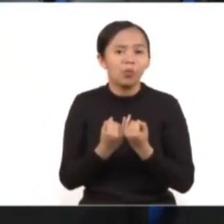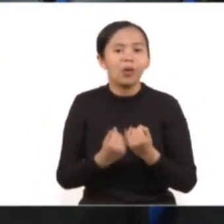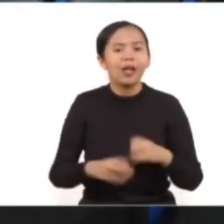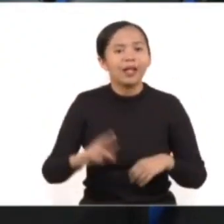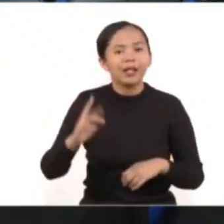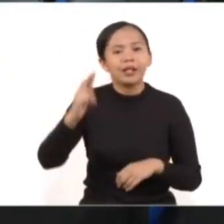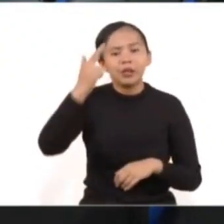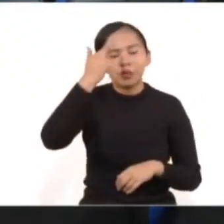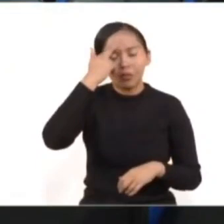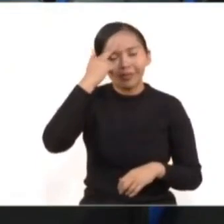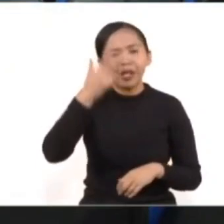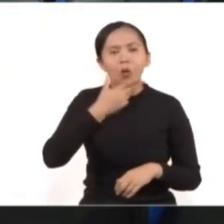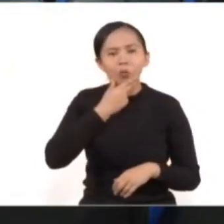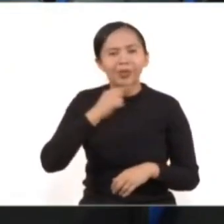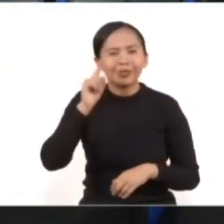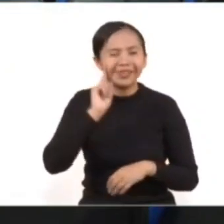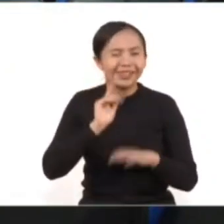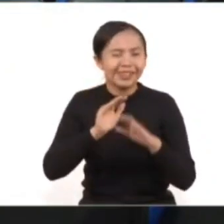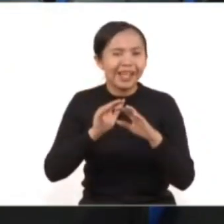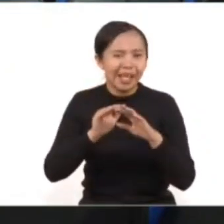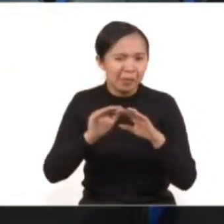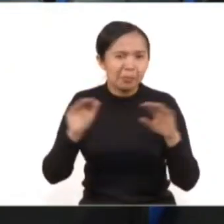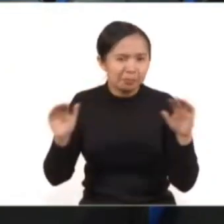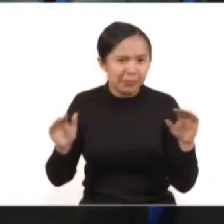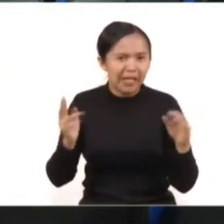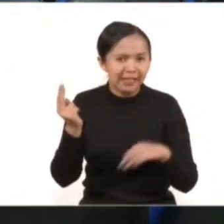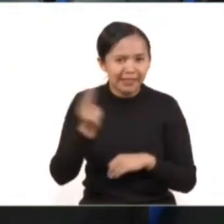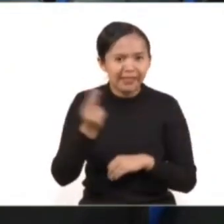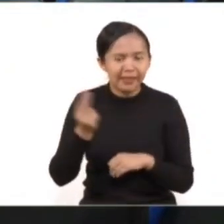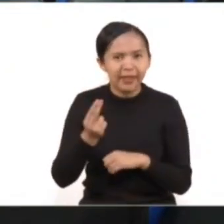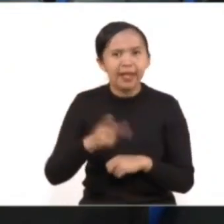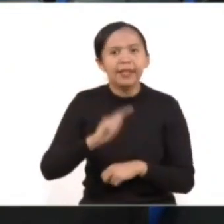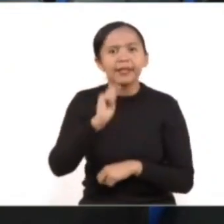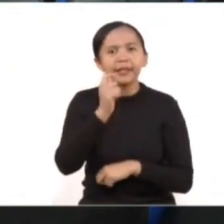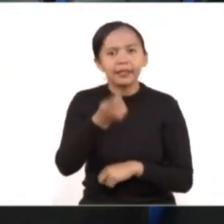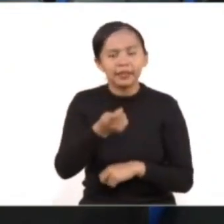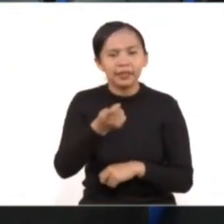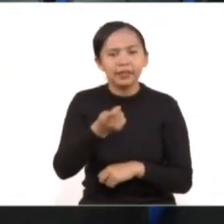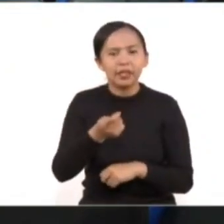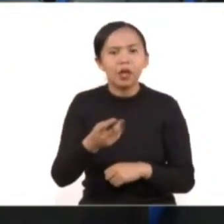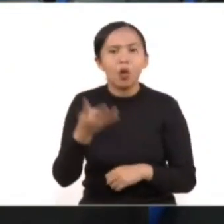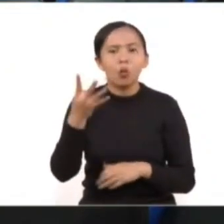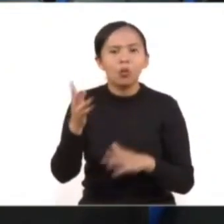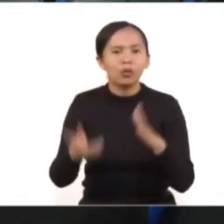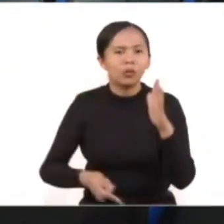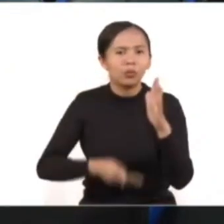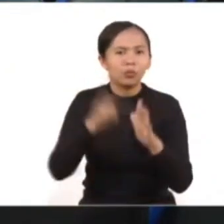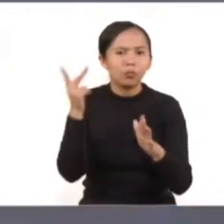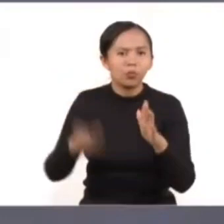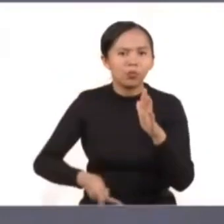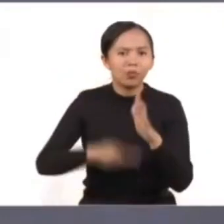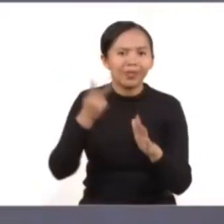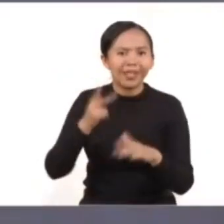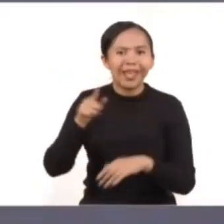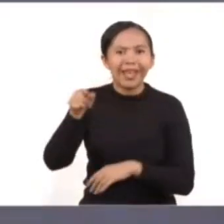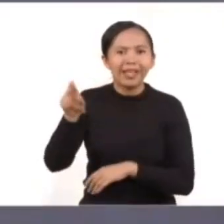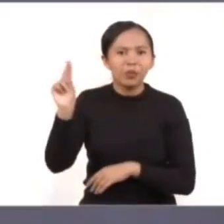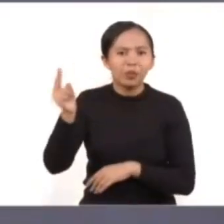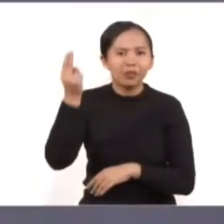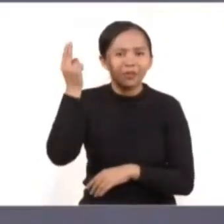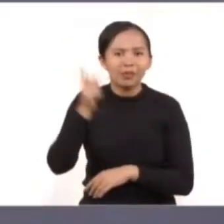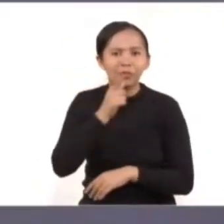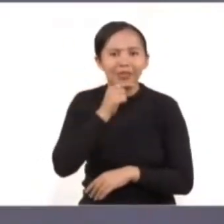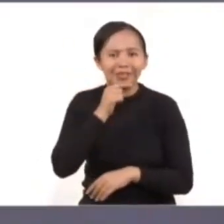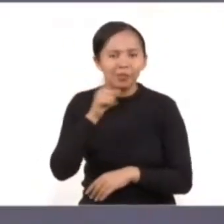perspectiva de género. Es decir, hemos cuadruplicado la representación de las mujeres en la Universidad de la